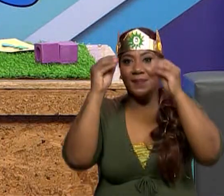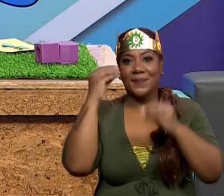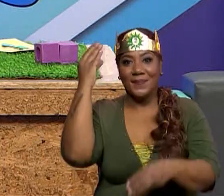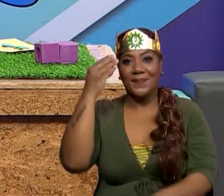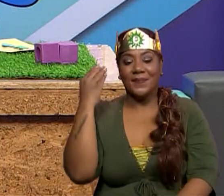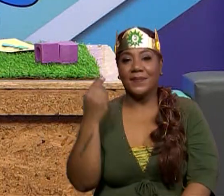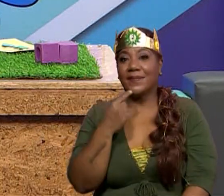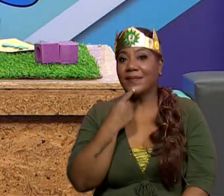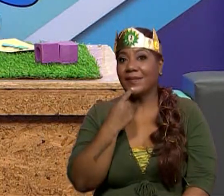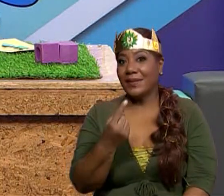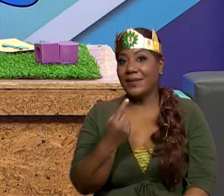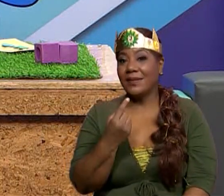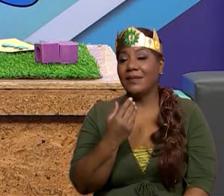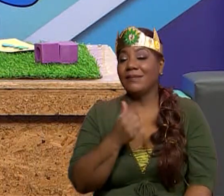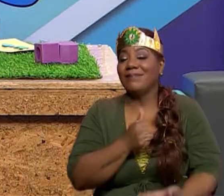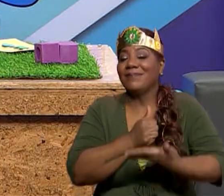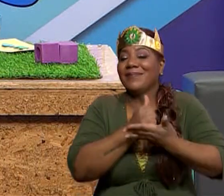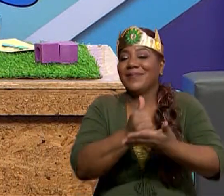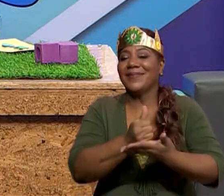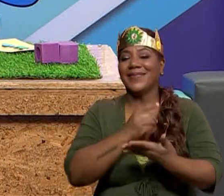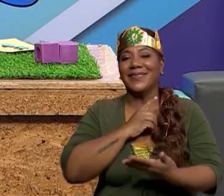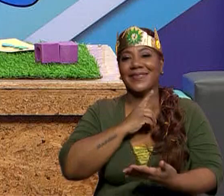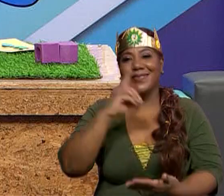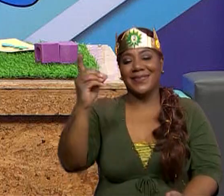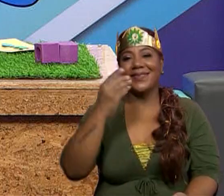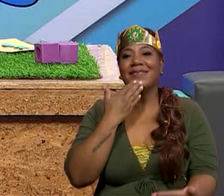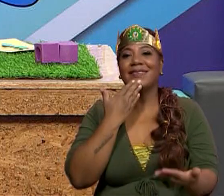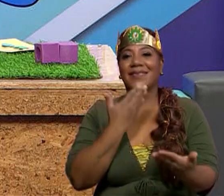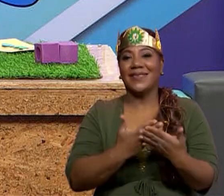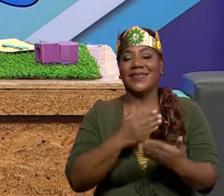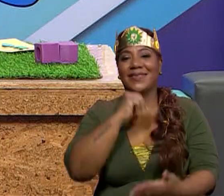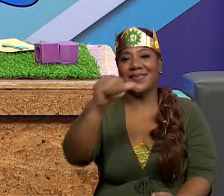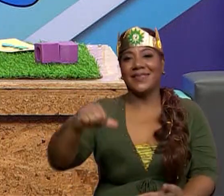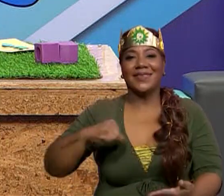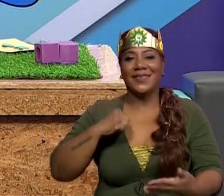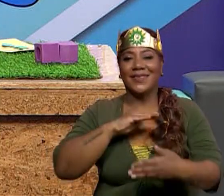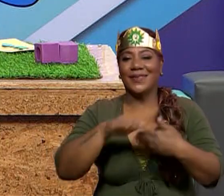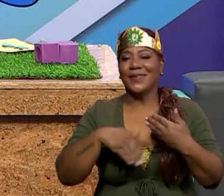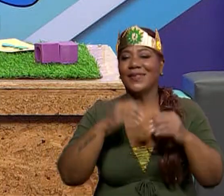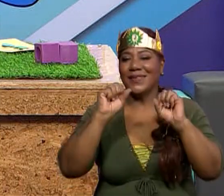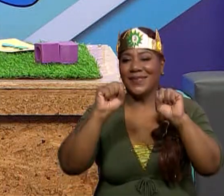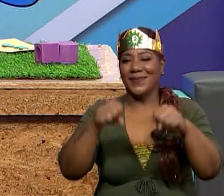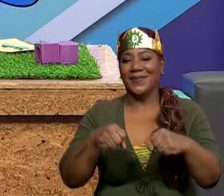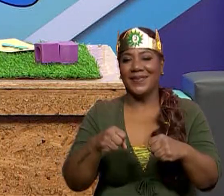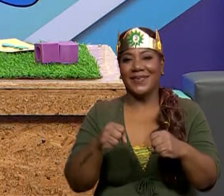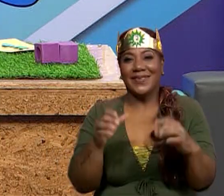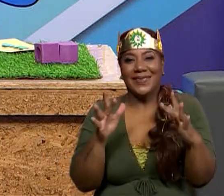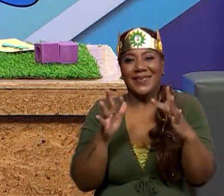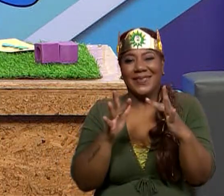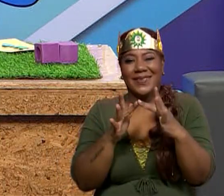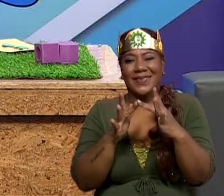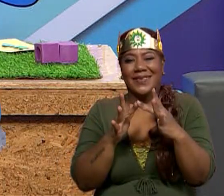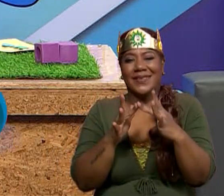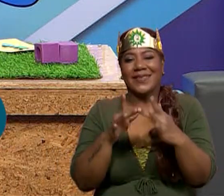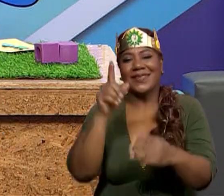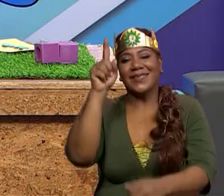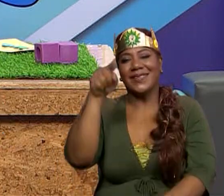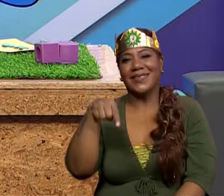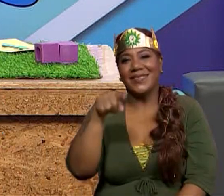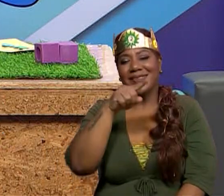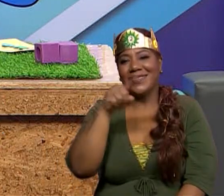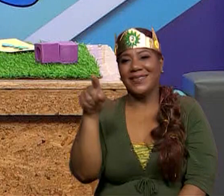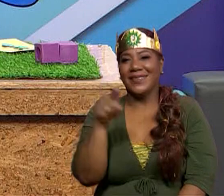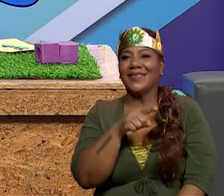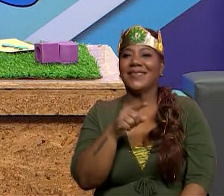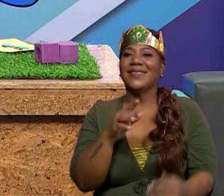sin antes decirles que con la ayuda de Dios y una buena actitud todo es posible. Conéctate con la estrella porque la estrella